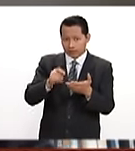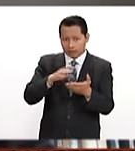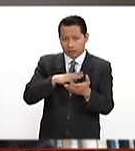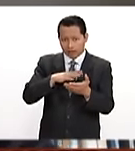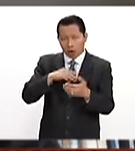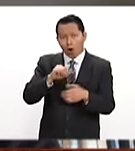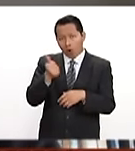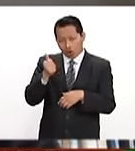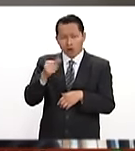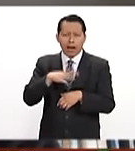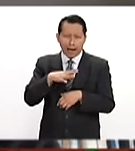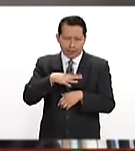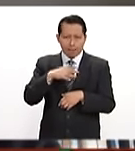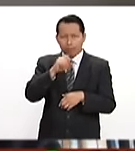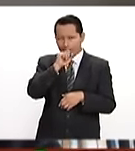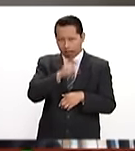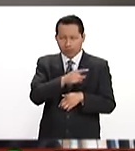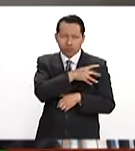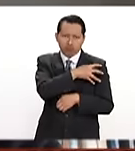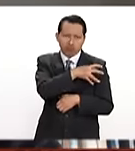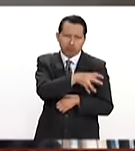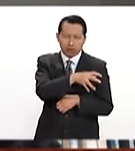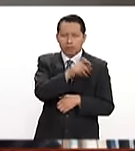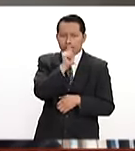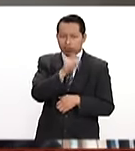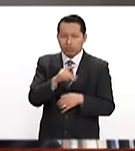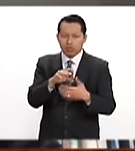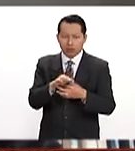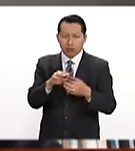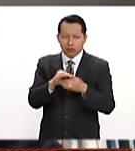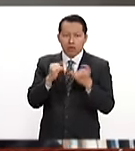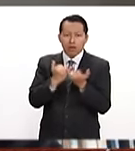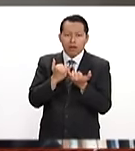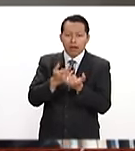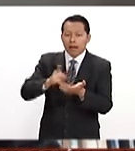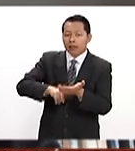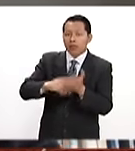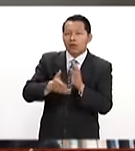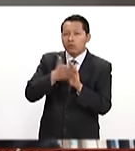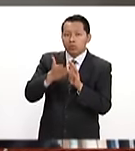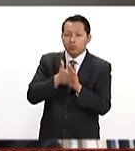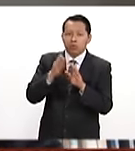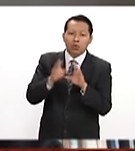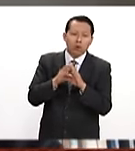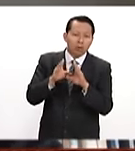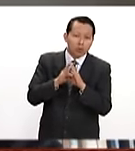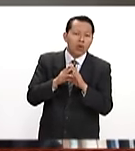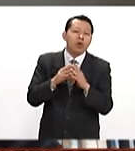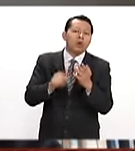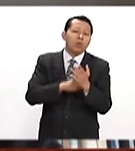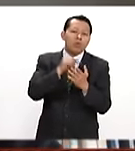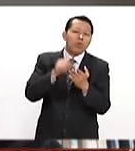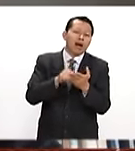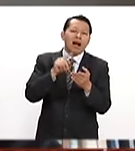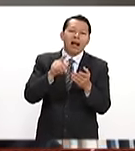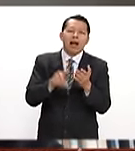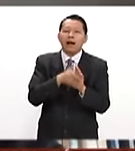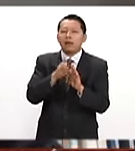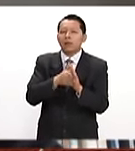por otro general. Y este Departamento del Interior se encarga de construir instalaciones en los